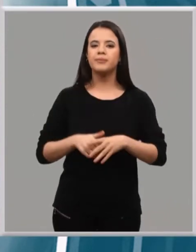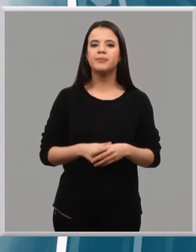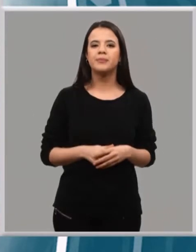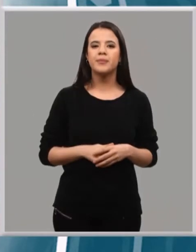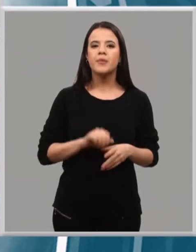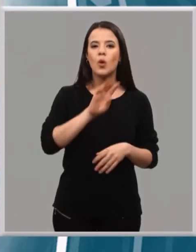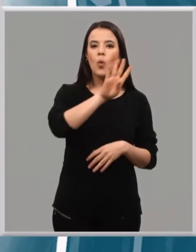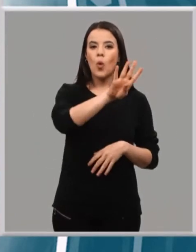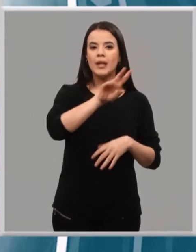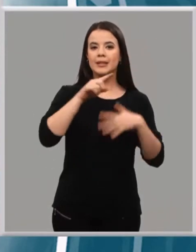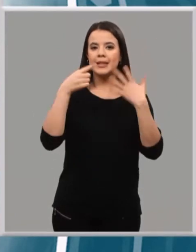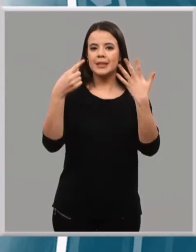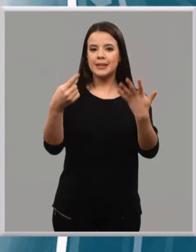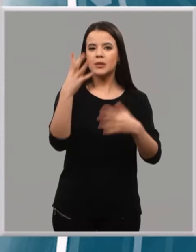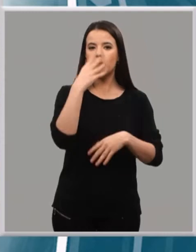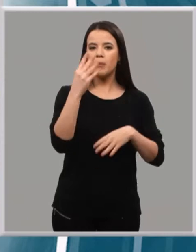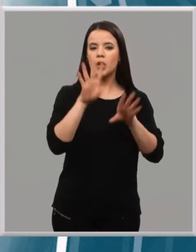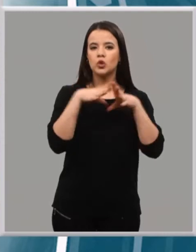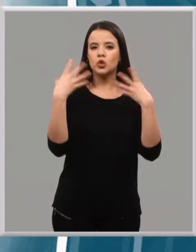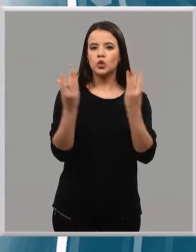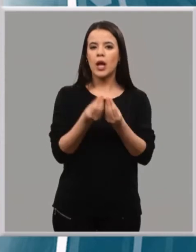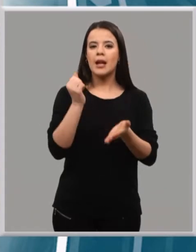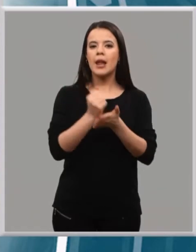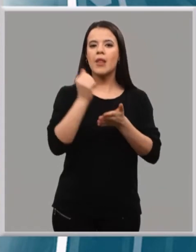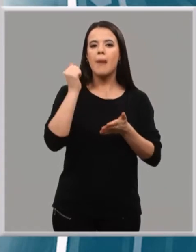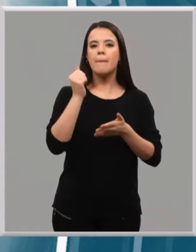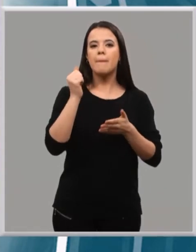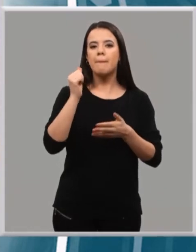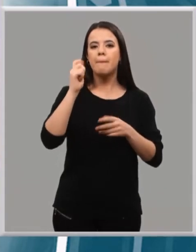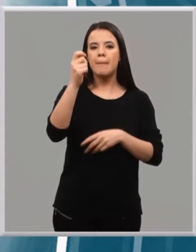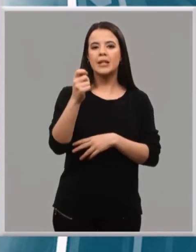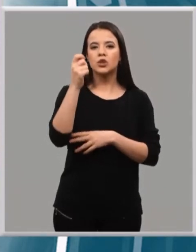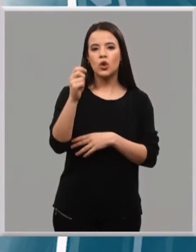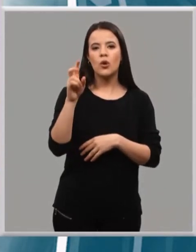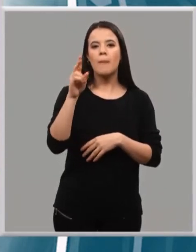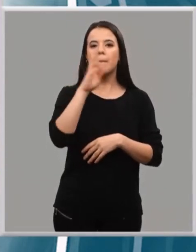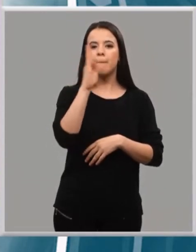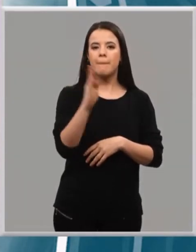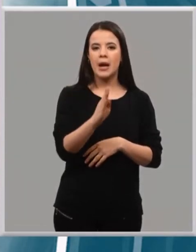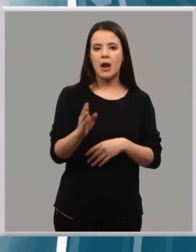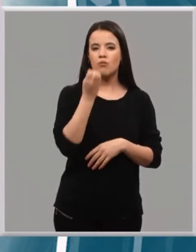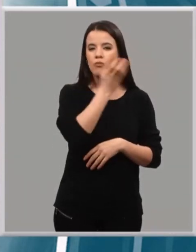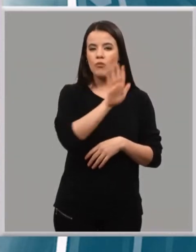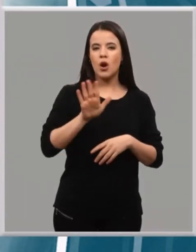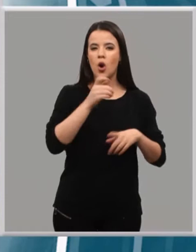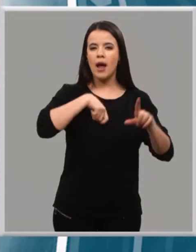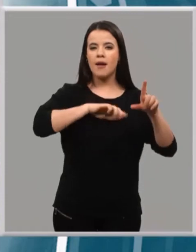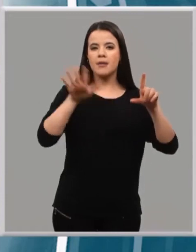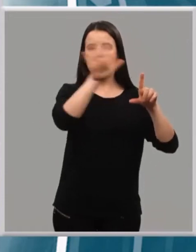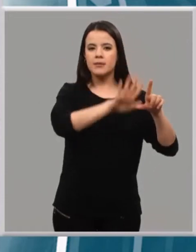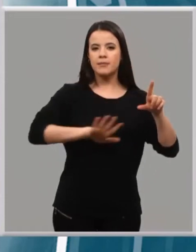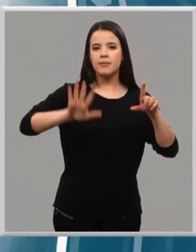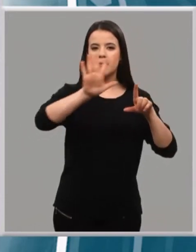46 perros de raza pastor belga, los mejores del país, han participado en el XXI Campeonato Nacional